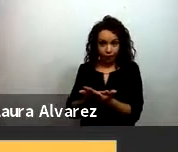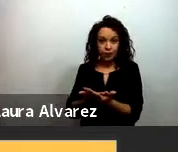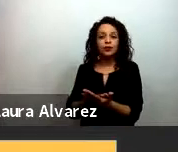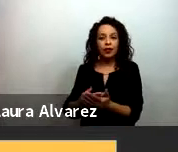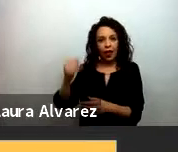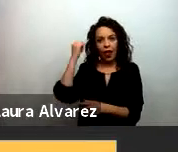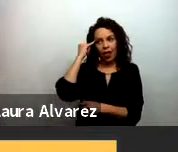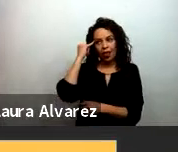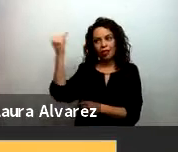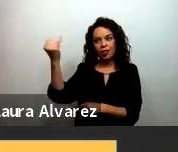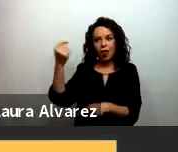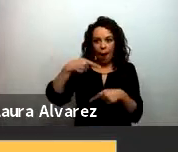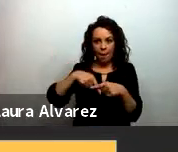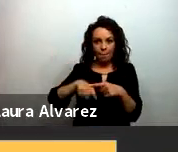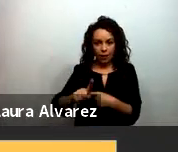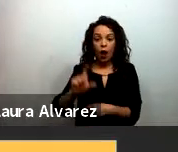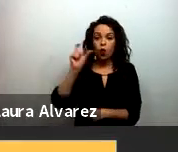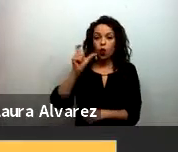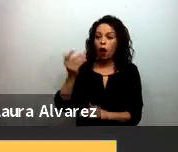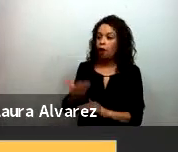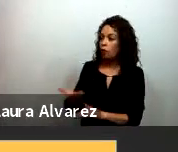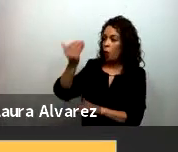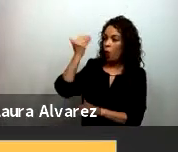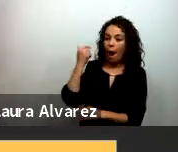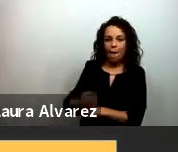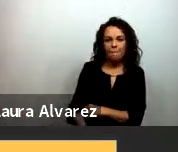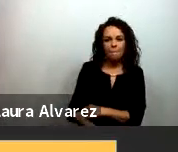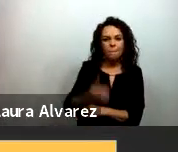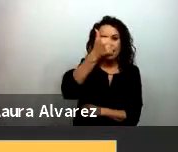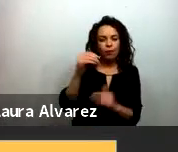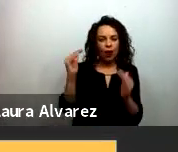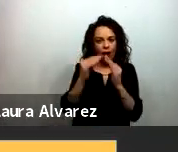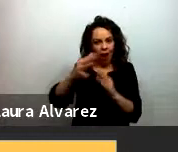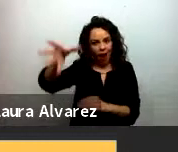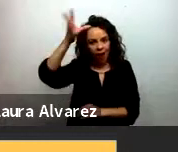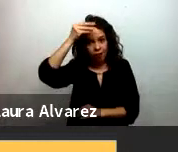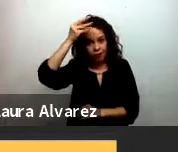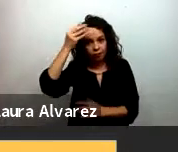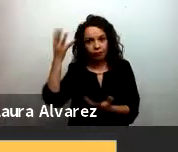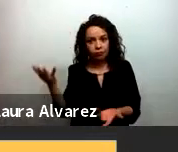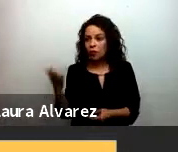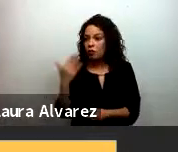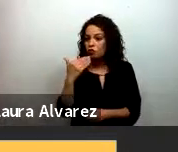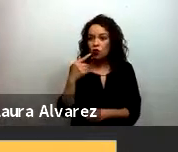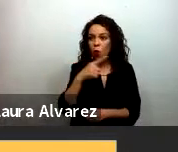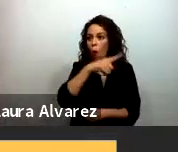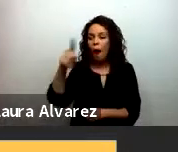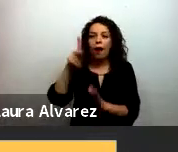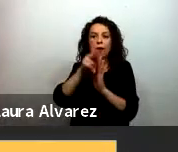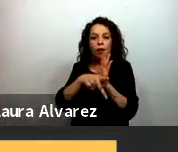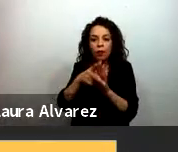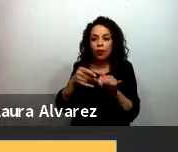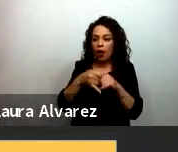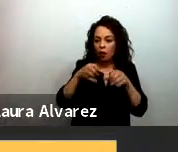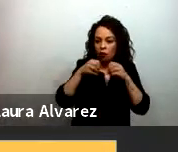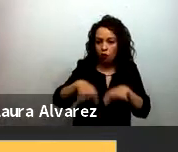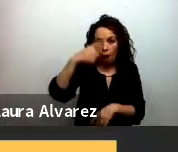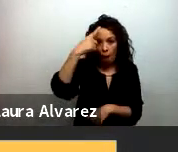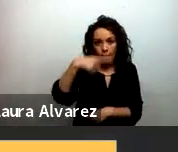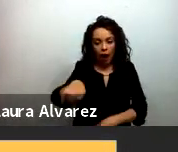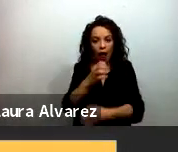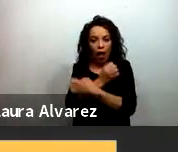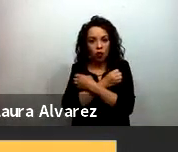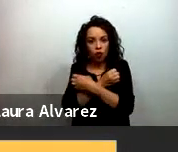aire el primer Aprenden Casa cuando sale si ustedes se acuerdan no había ningún contenido de educación inicial o sea no había nada dirigido a padres,